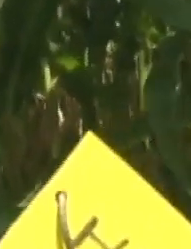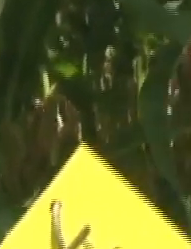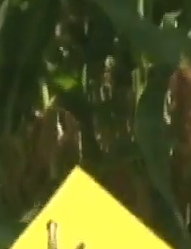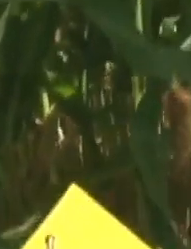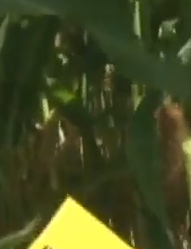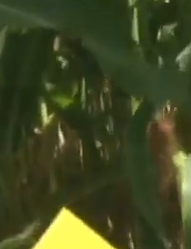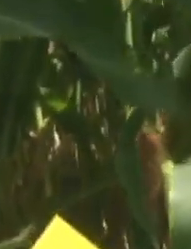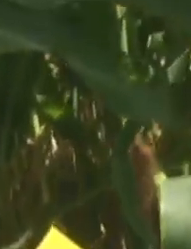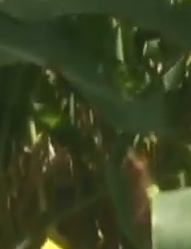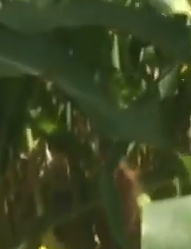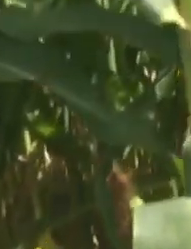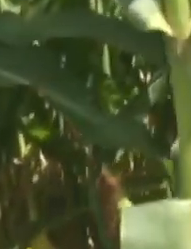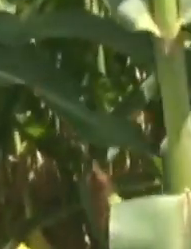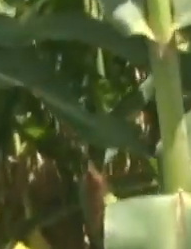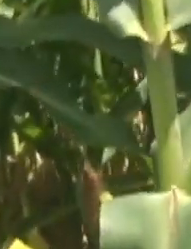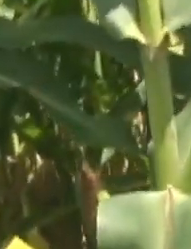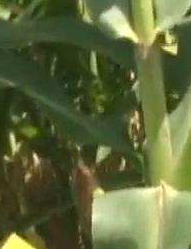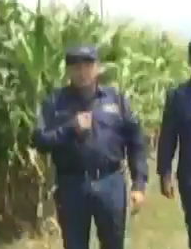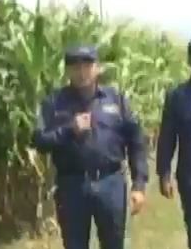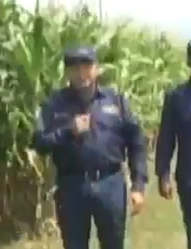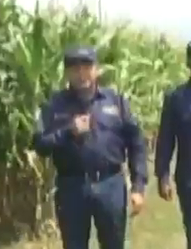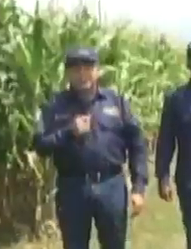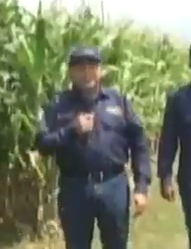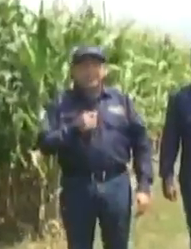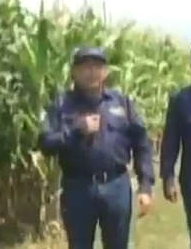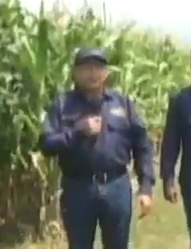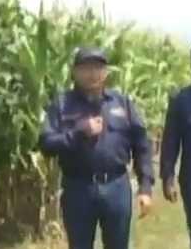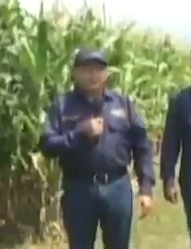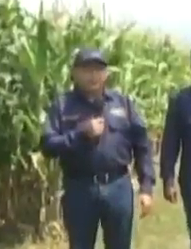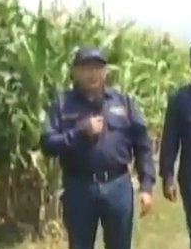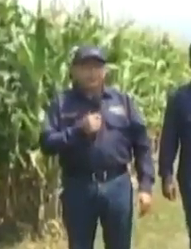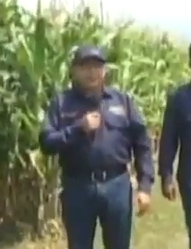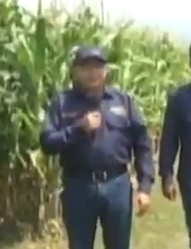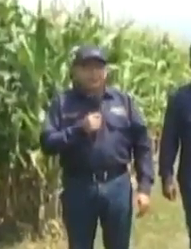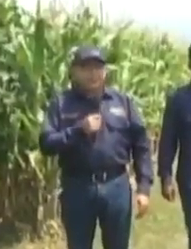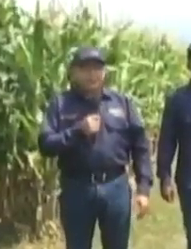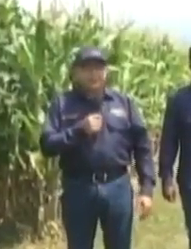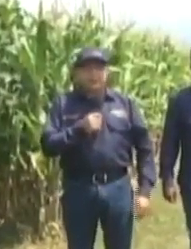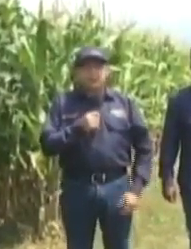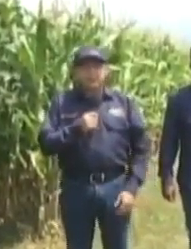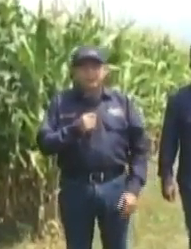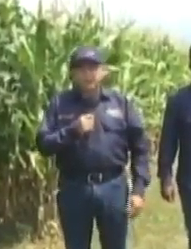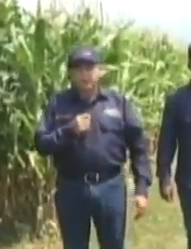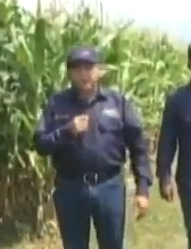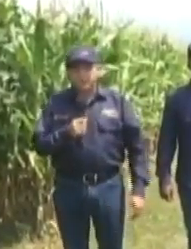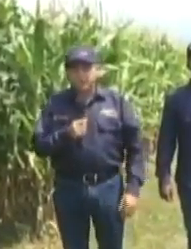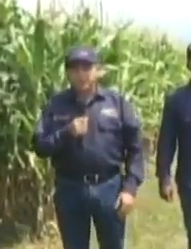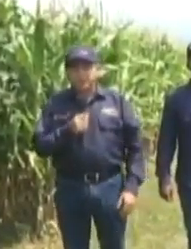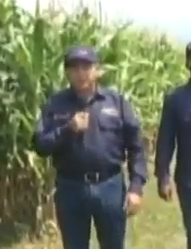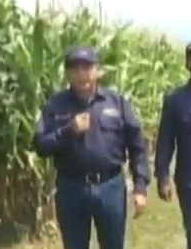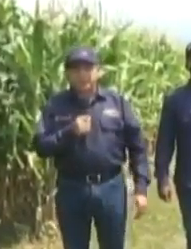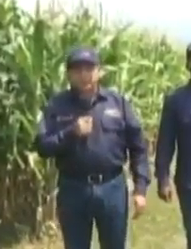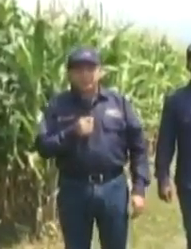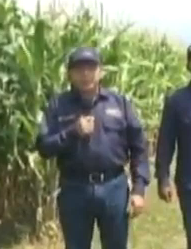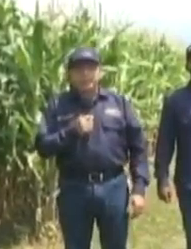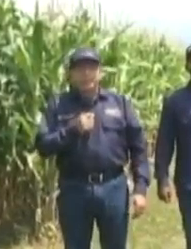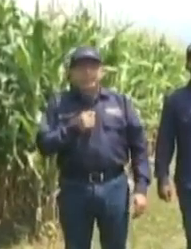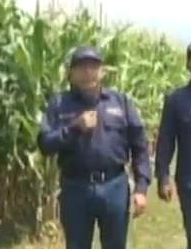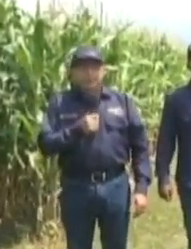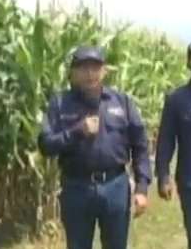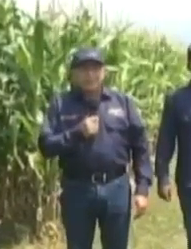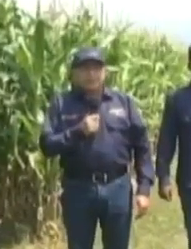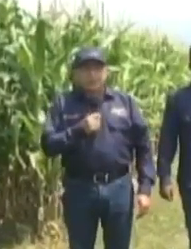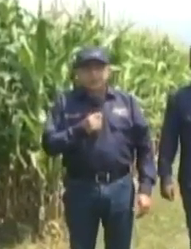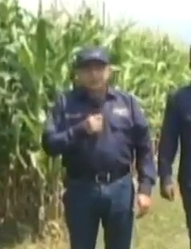categoría fundación de la variedad Turén 2000 que es un cultivar nacional con granos de endospermo blanco